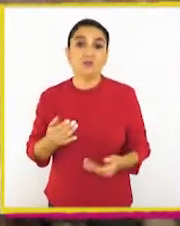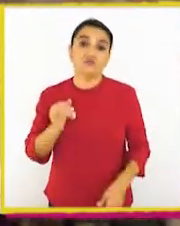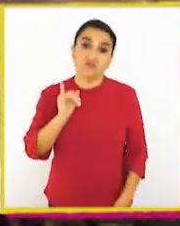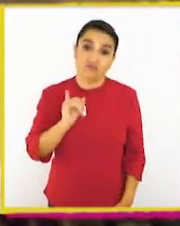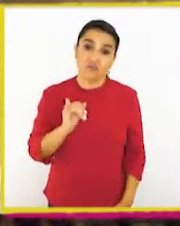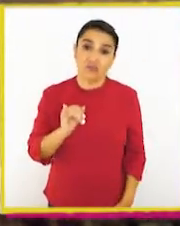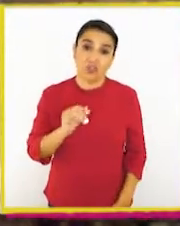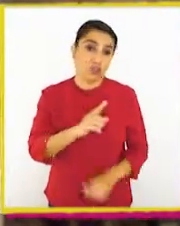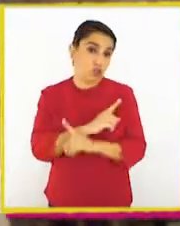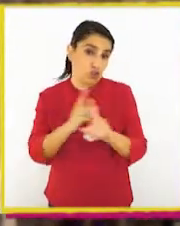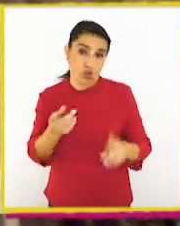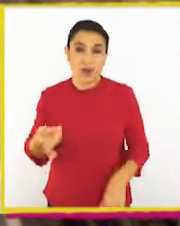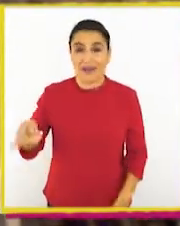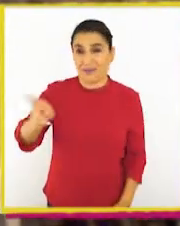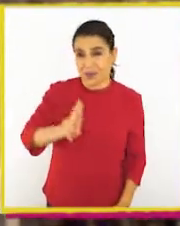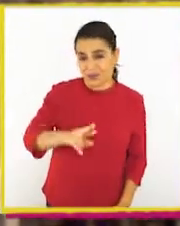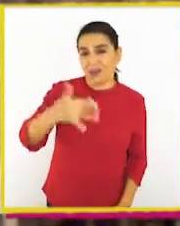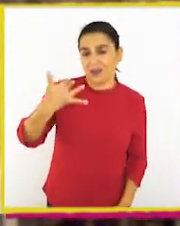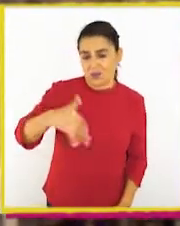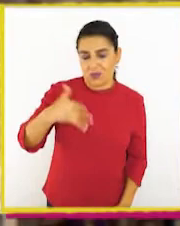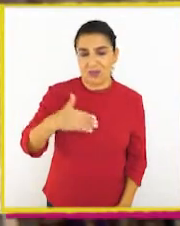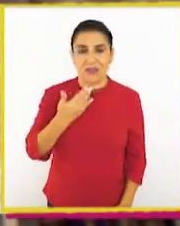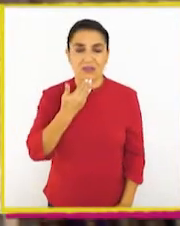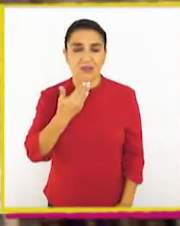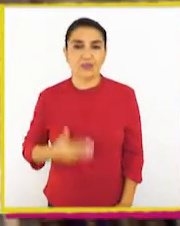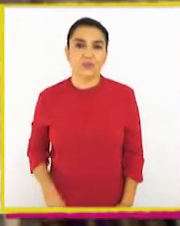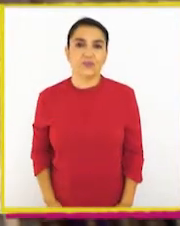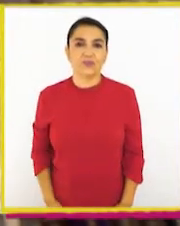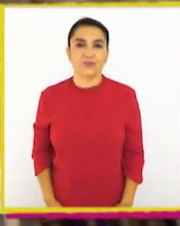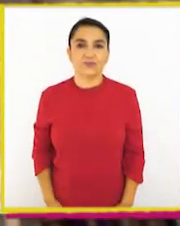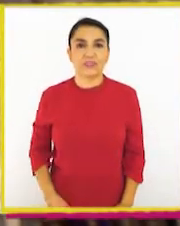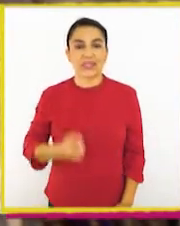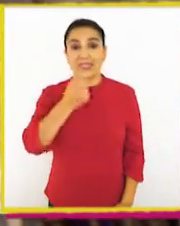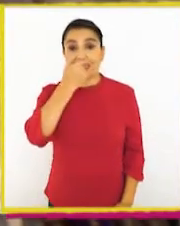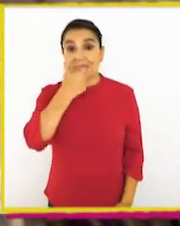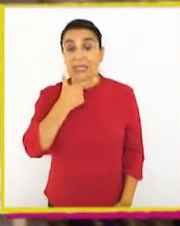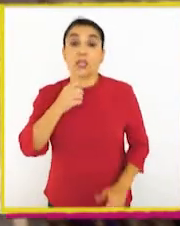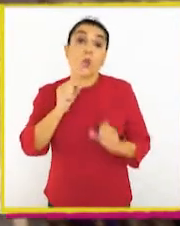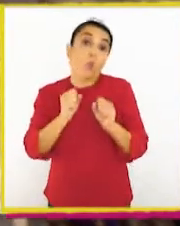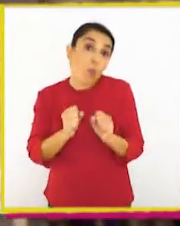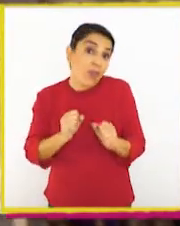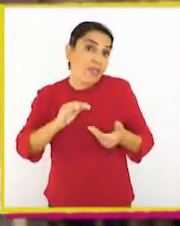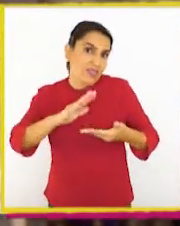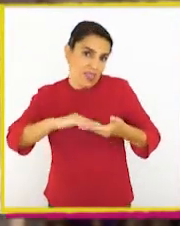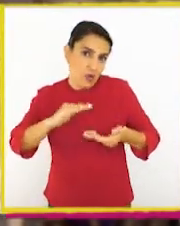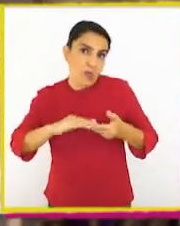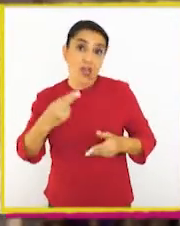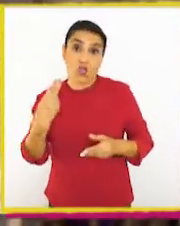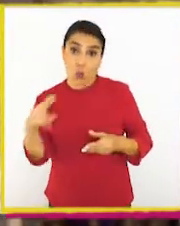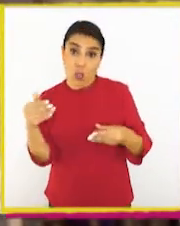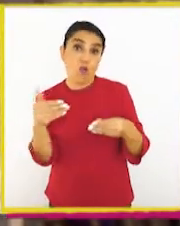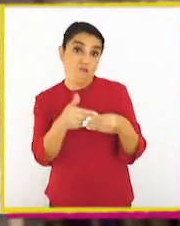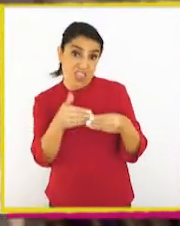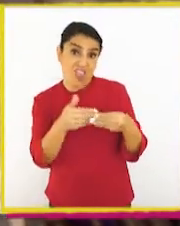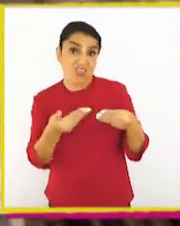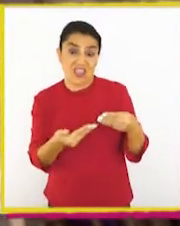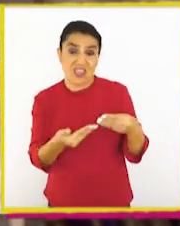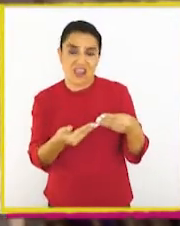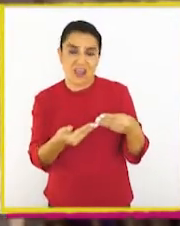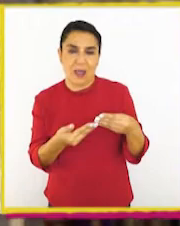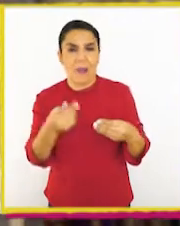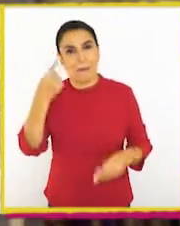Y claro, no volver a hacerlo es muy importante también. Chester podría disculparse con el dueño de la billetera,